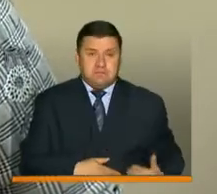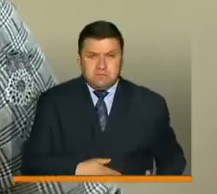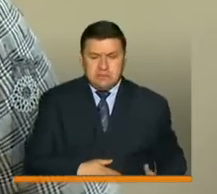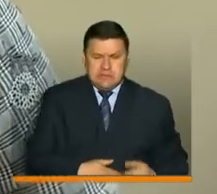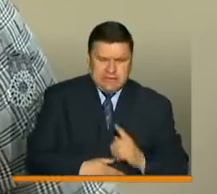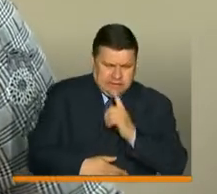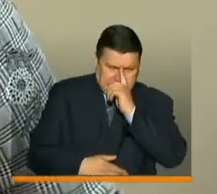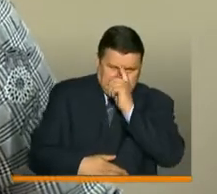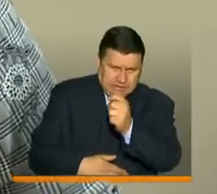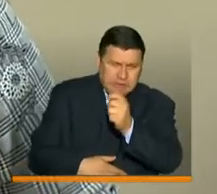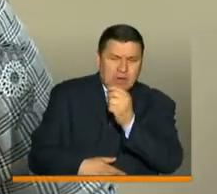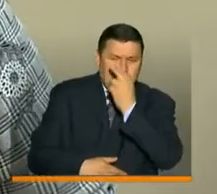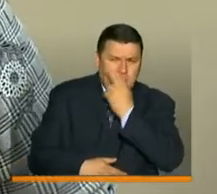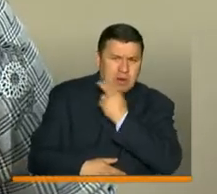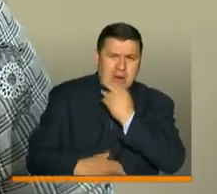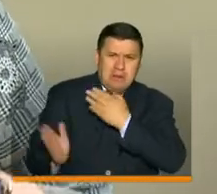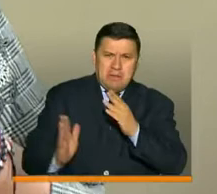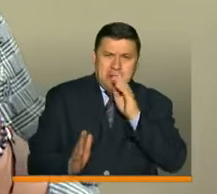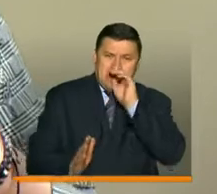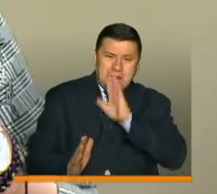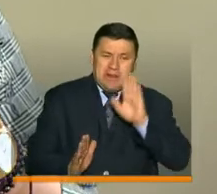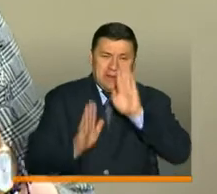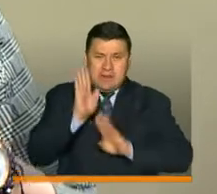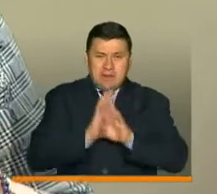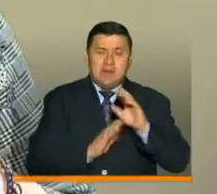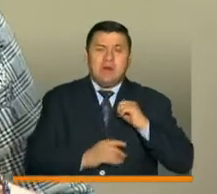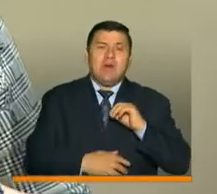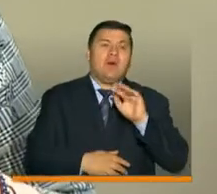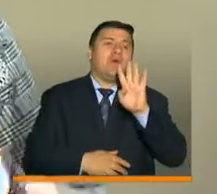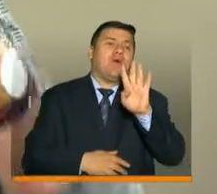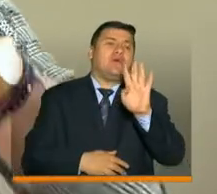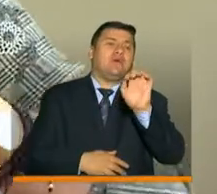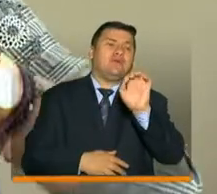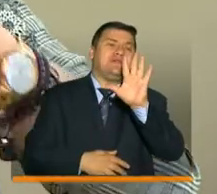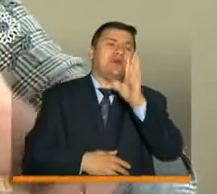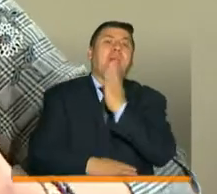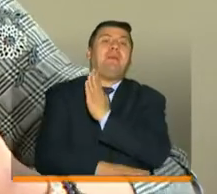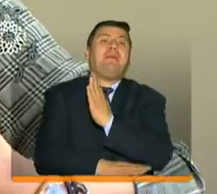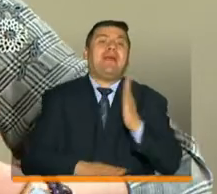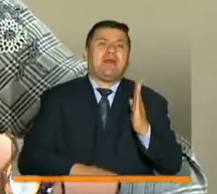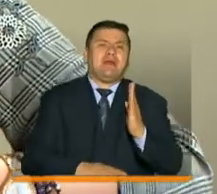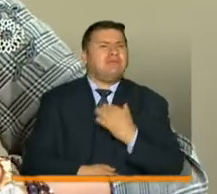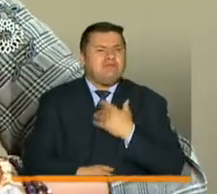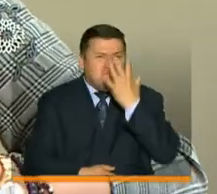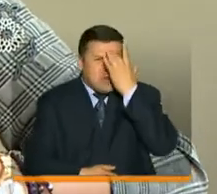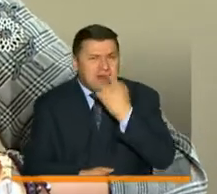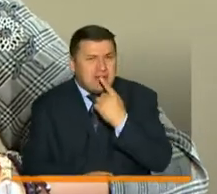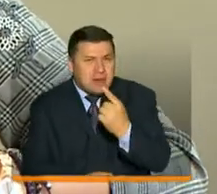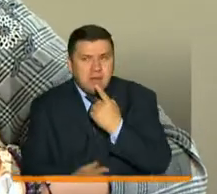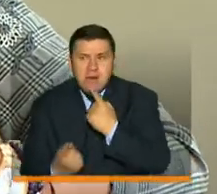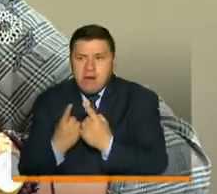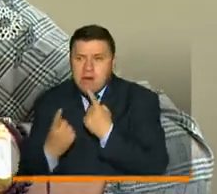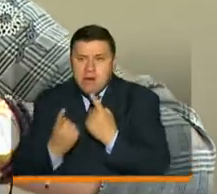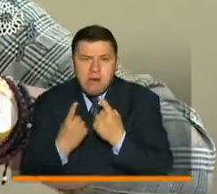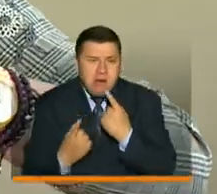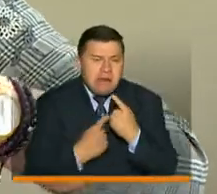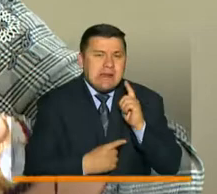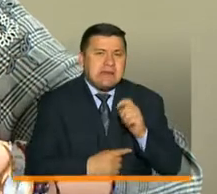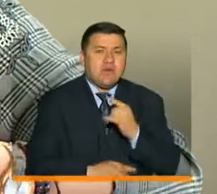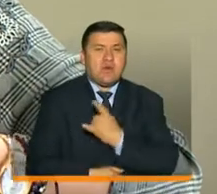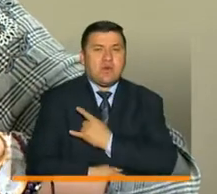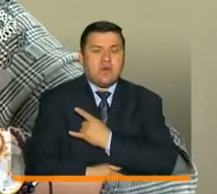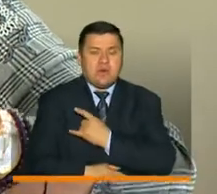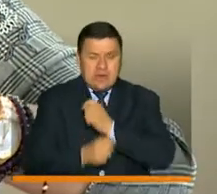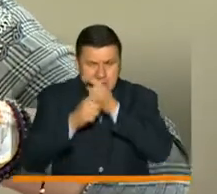honró e incorporó este compromiso en el plan de desarrollo. Son más de 4.5 billones. ¿Por qué lo menciono? Porque el diálogo hablaba de los recursos de la